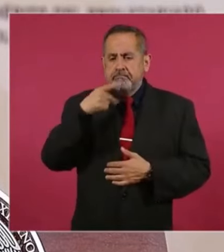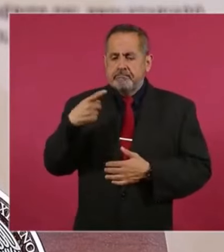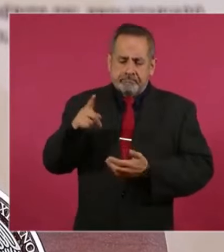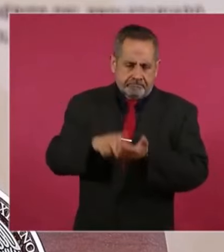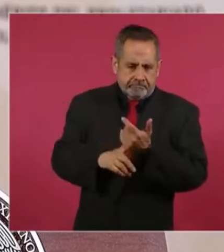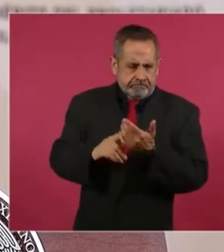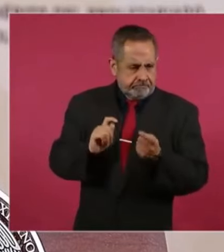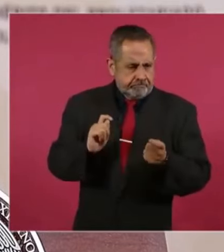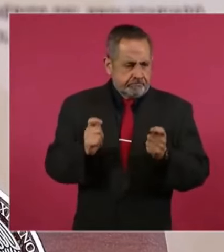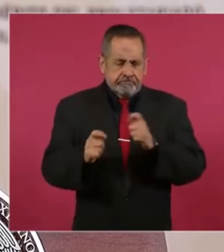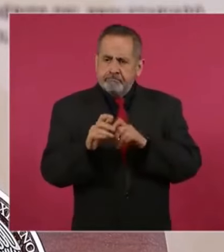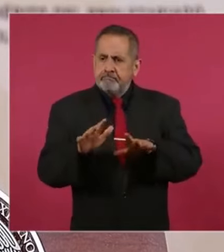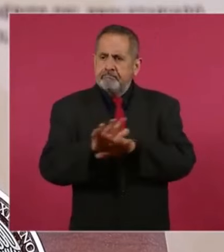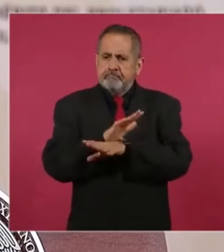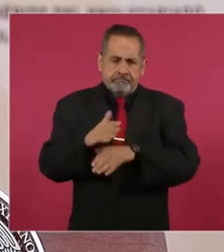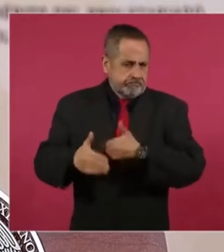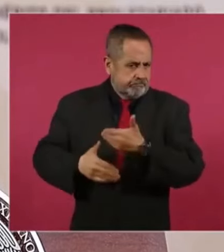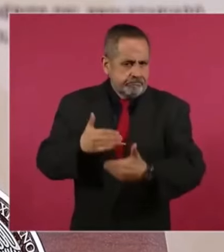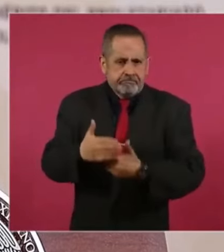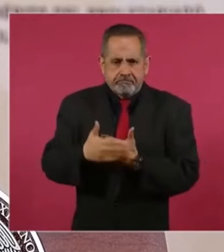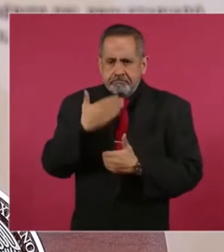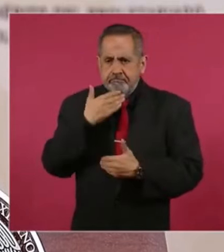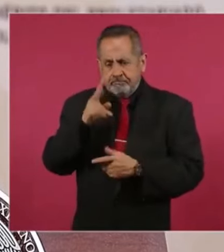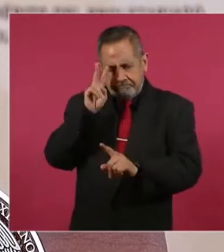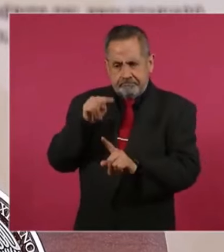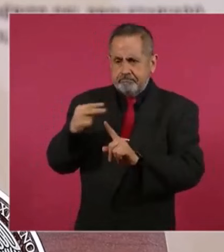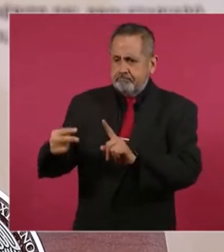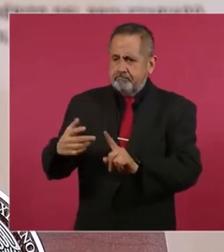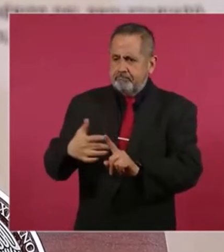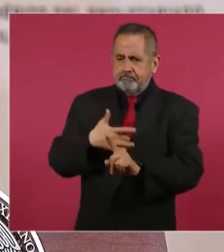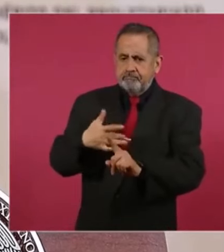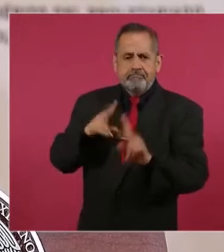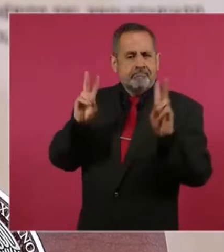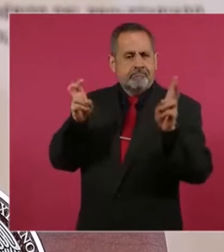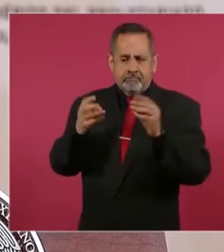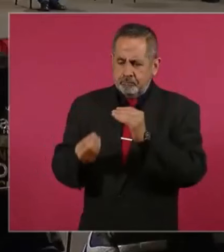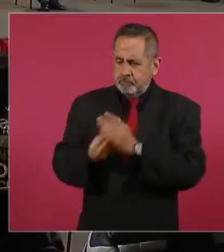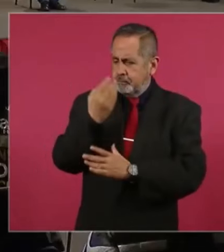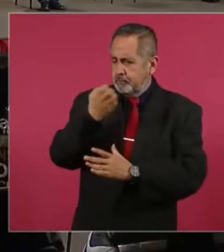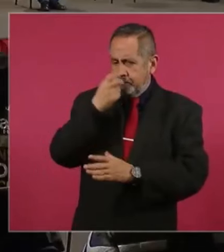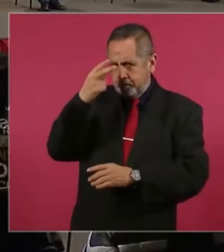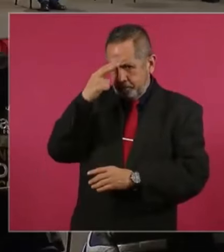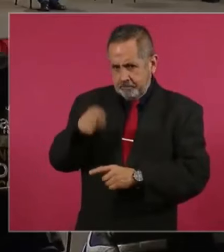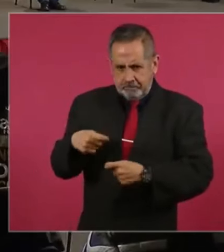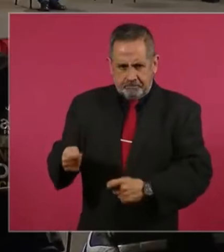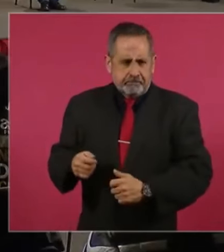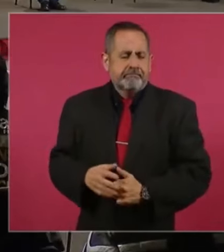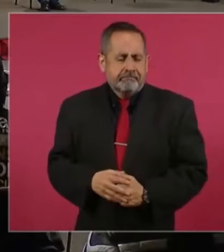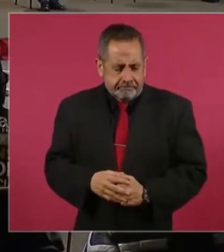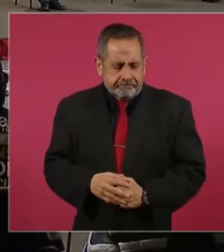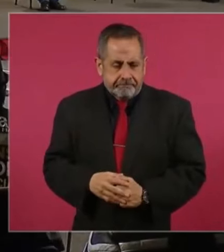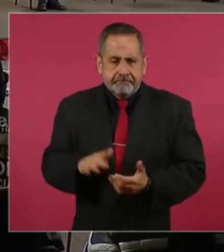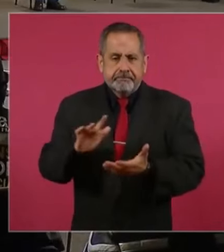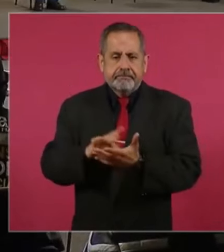agentes de transformación gracias al enfoque humanista de la nueva escuela mexicana. Muchas gracias.